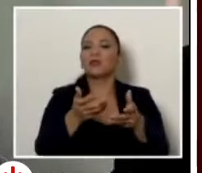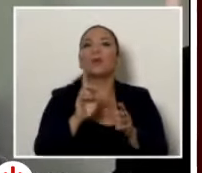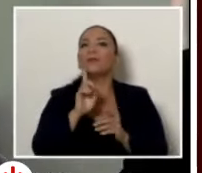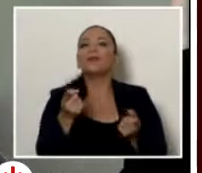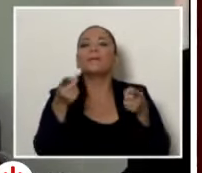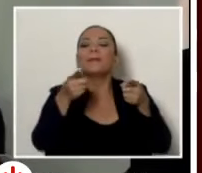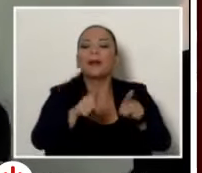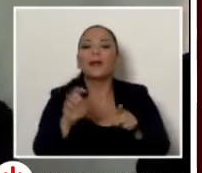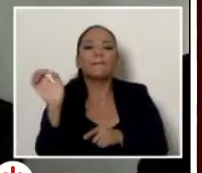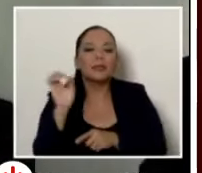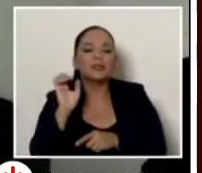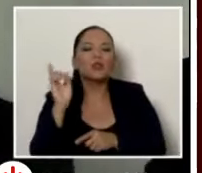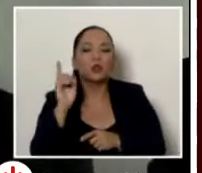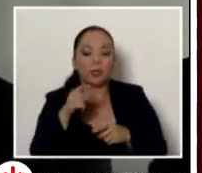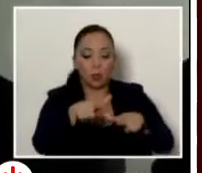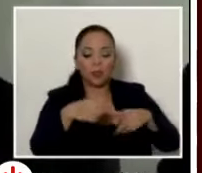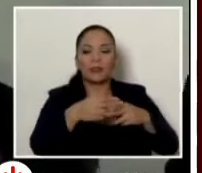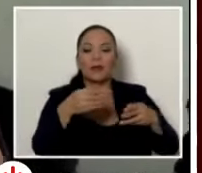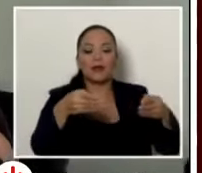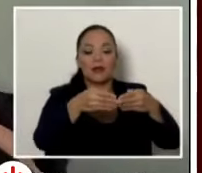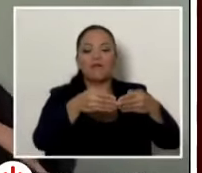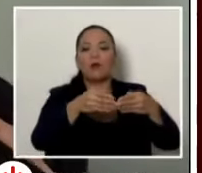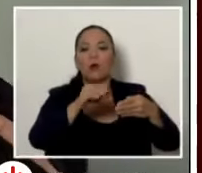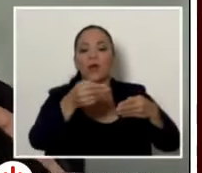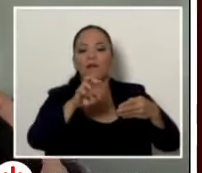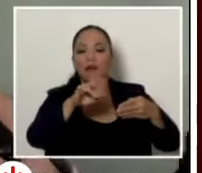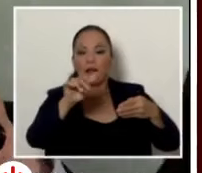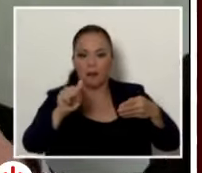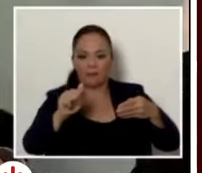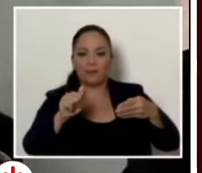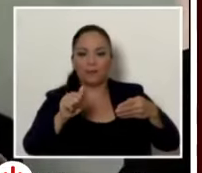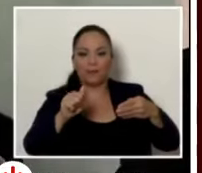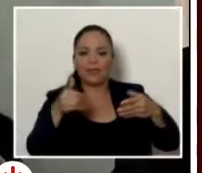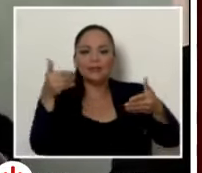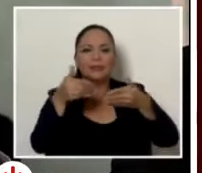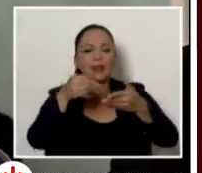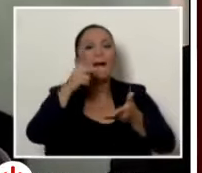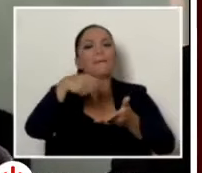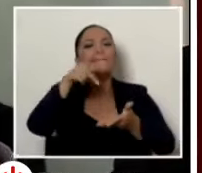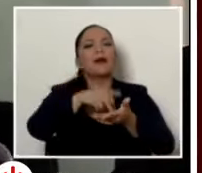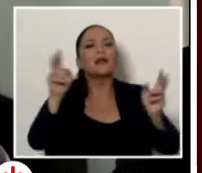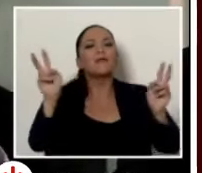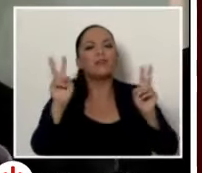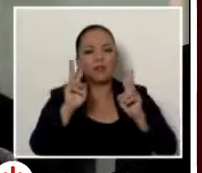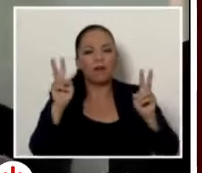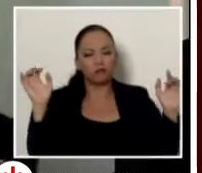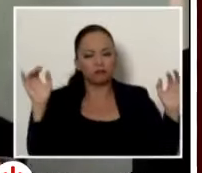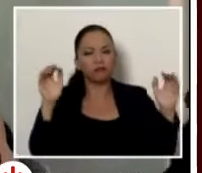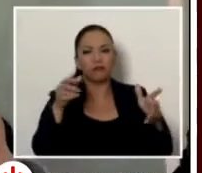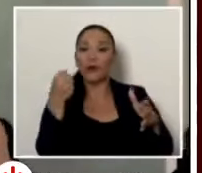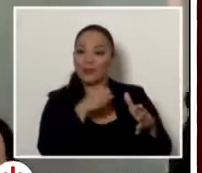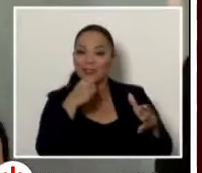en rincón de Veranaguas y más 100 metros este y 50 al sur del parque viva don Rodrigo aquí la